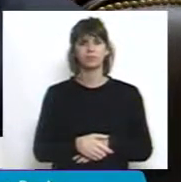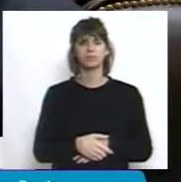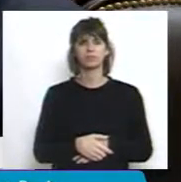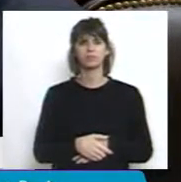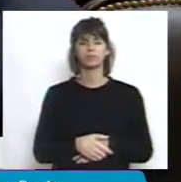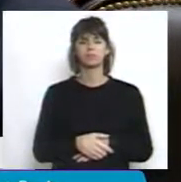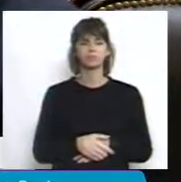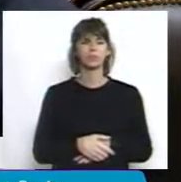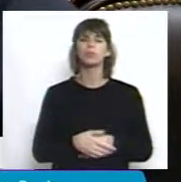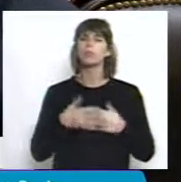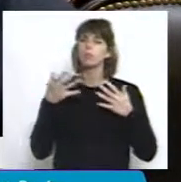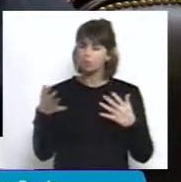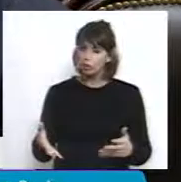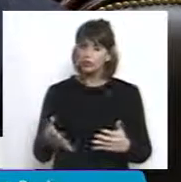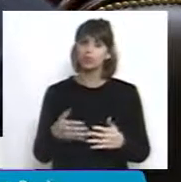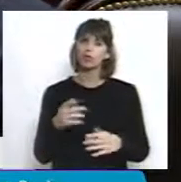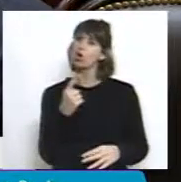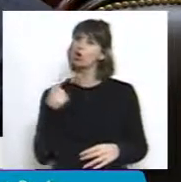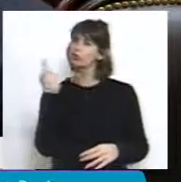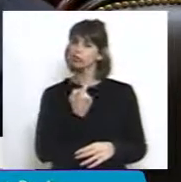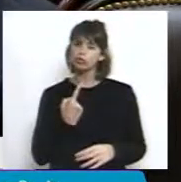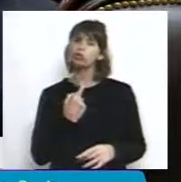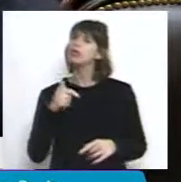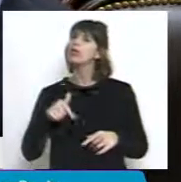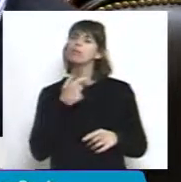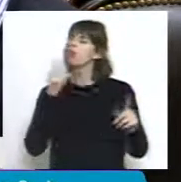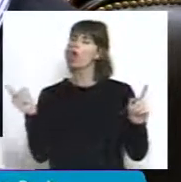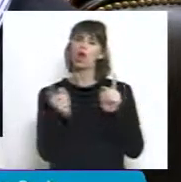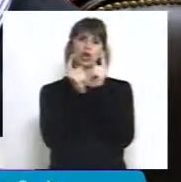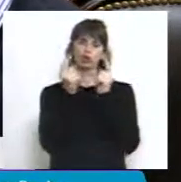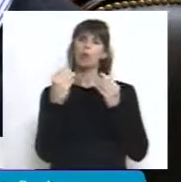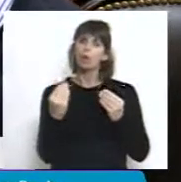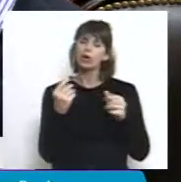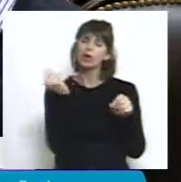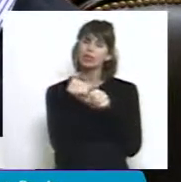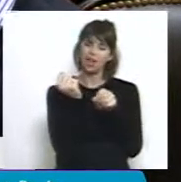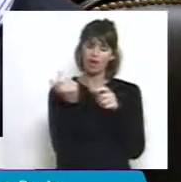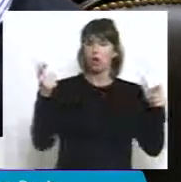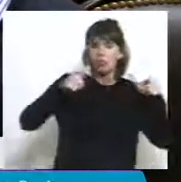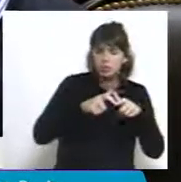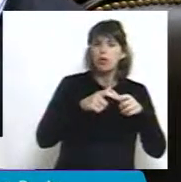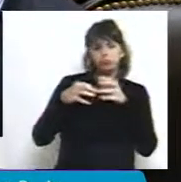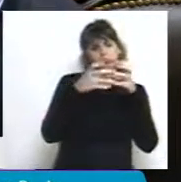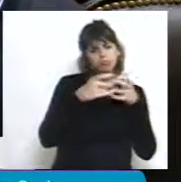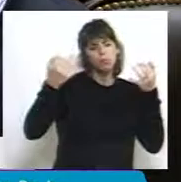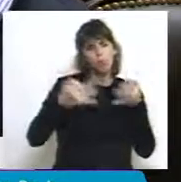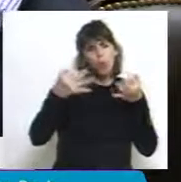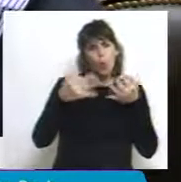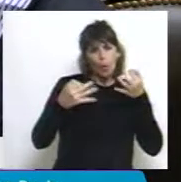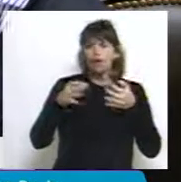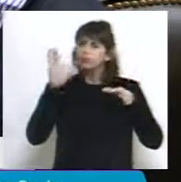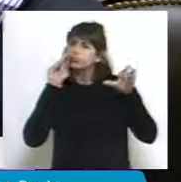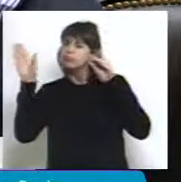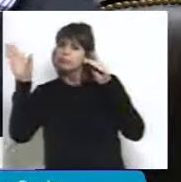Es por eso que nosotros, siendo muy, muy breves, porque el trabajo en comisión fue bueno, porque hemos podido escuchar